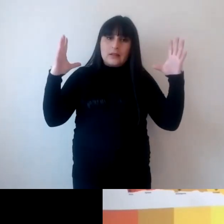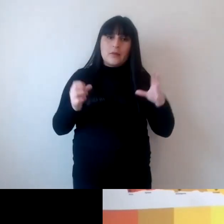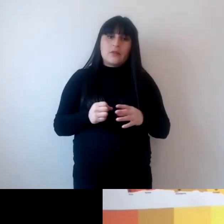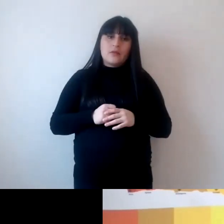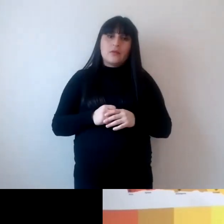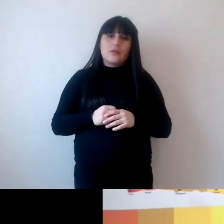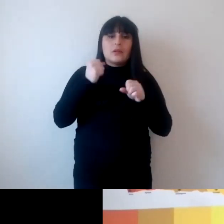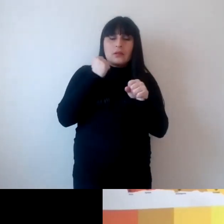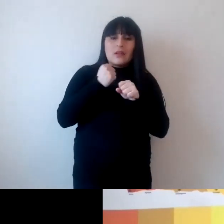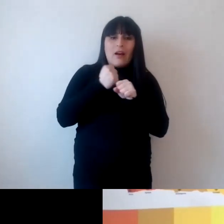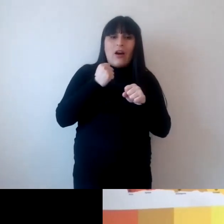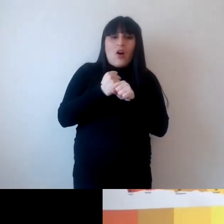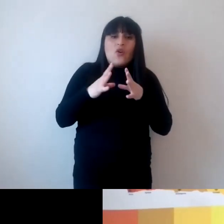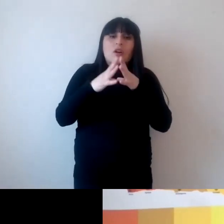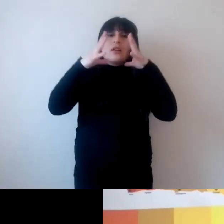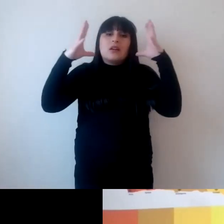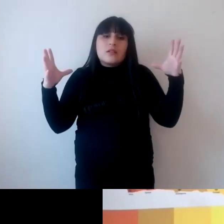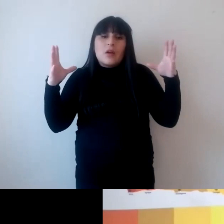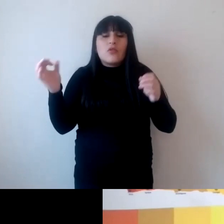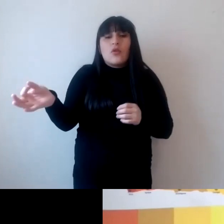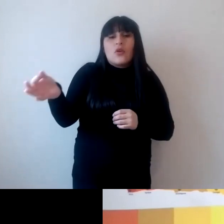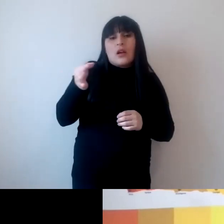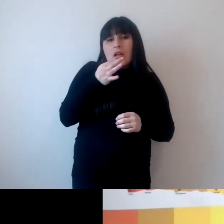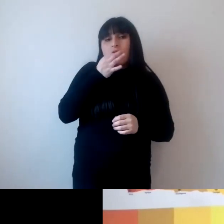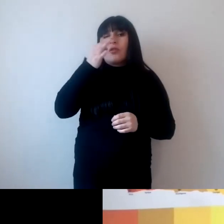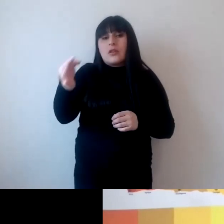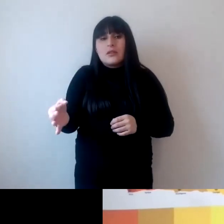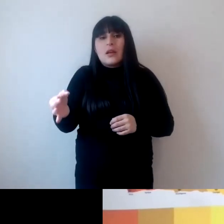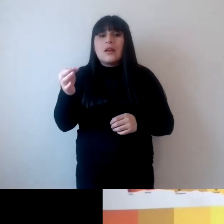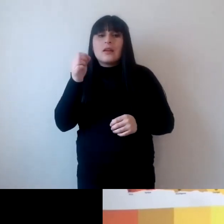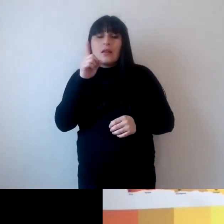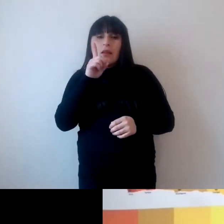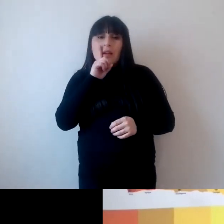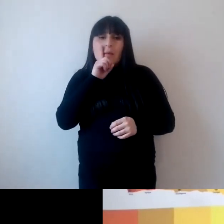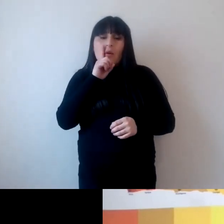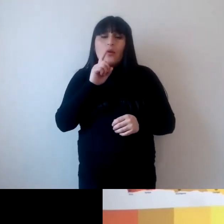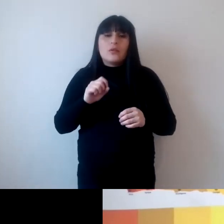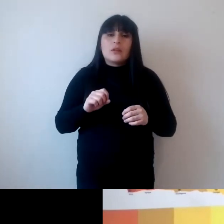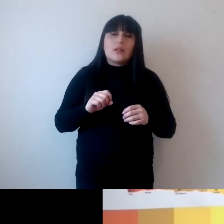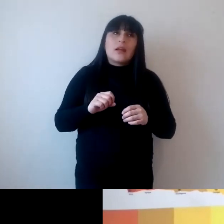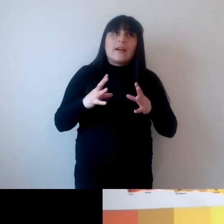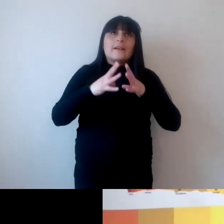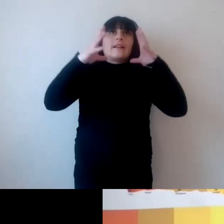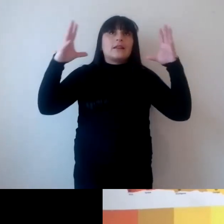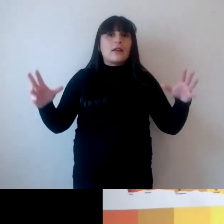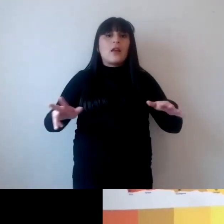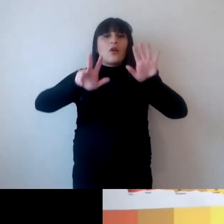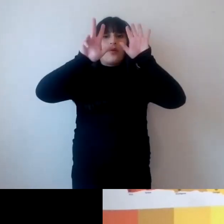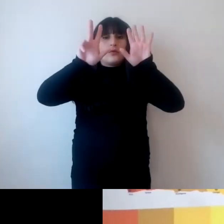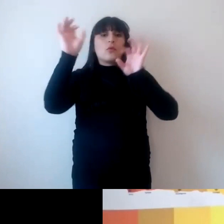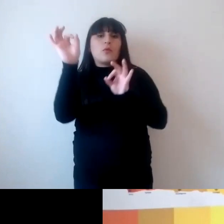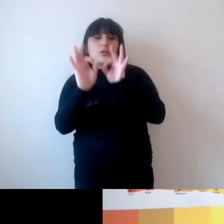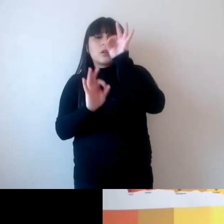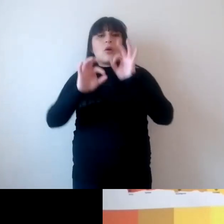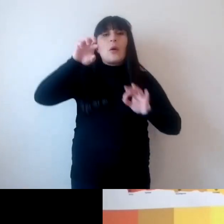trabajo y crecimiento y nos dice que tenemos que crecer el 8% del Producto Interior Bruto en los países en vías de desarrollo y lo normal